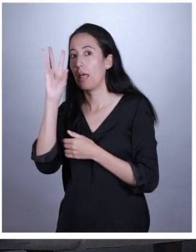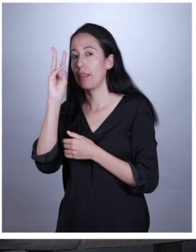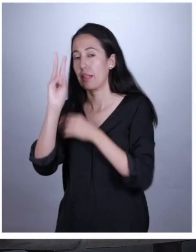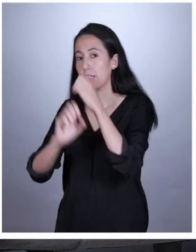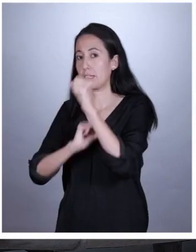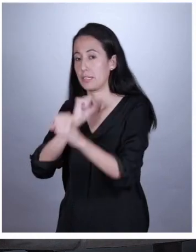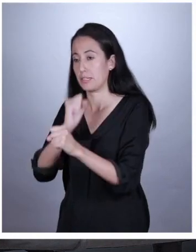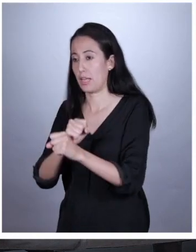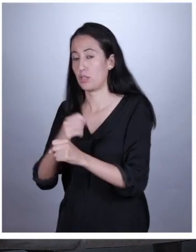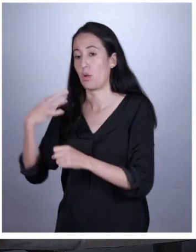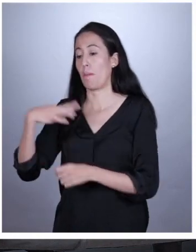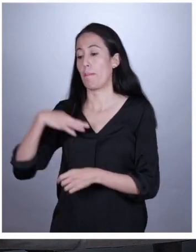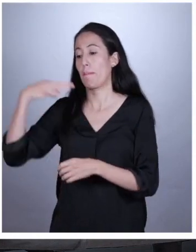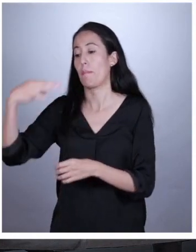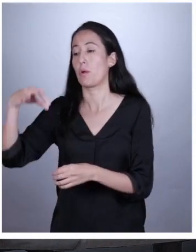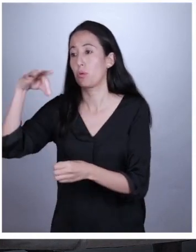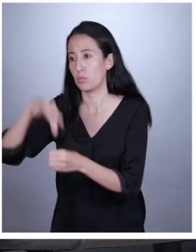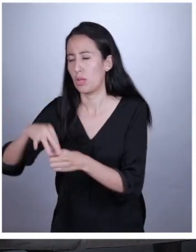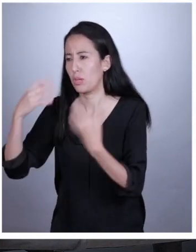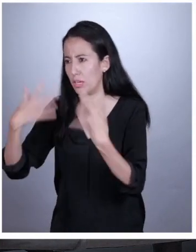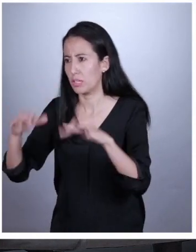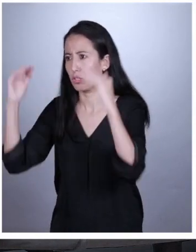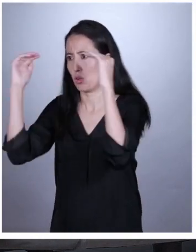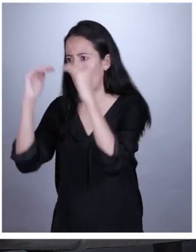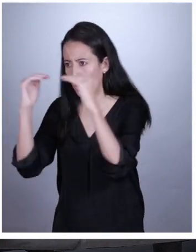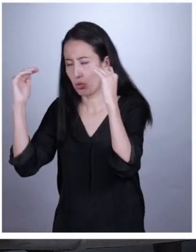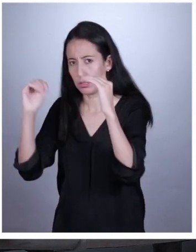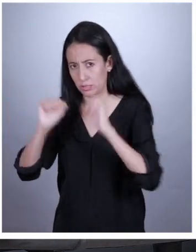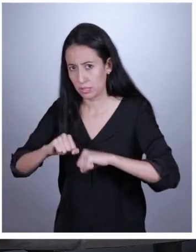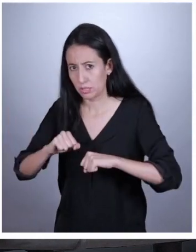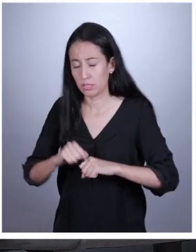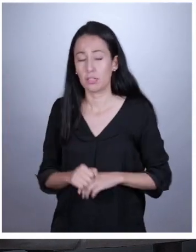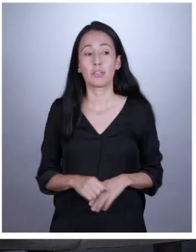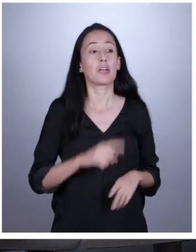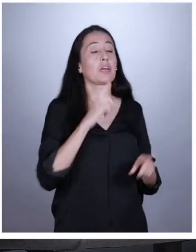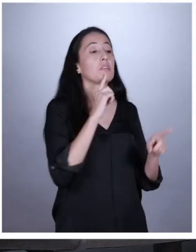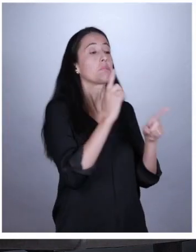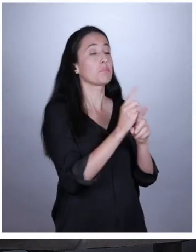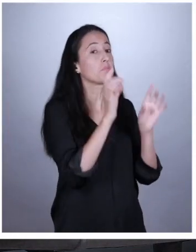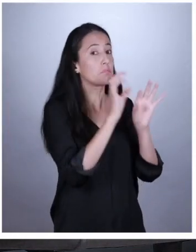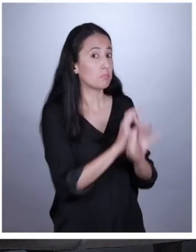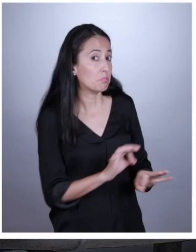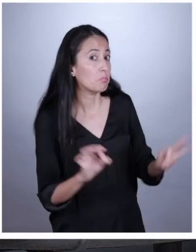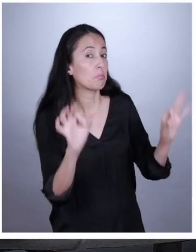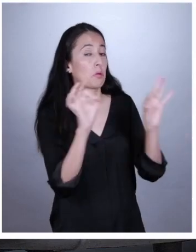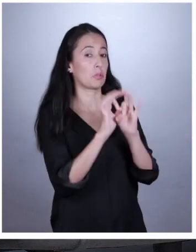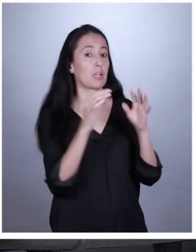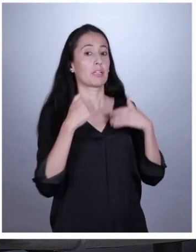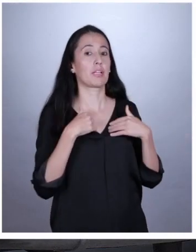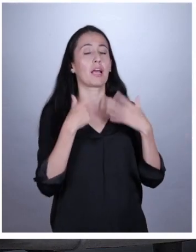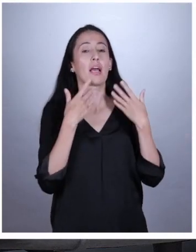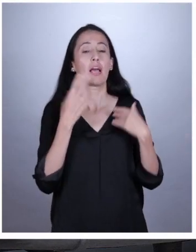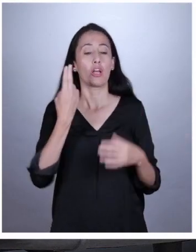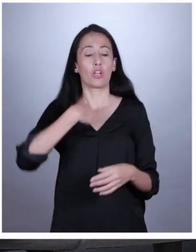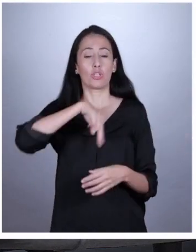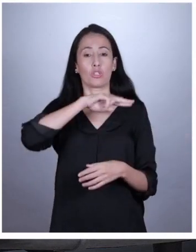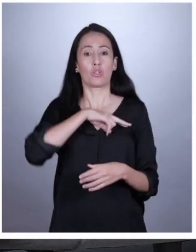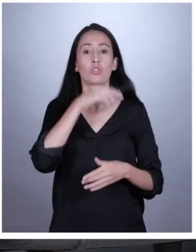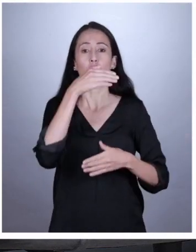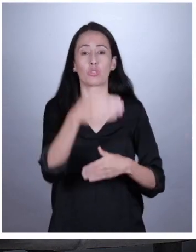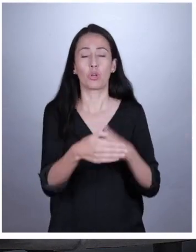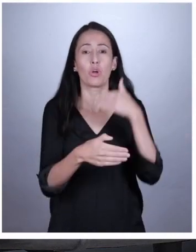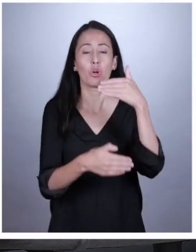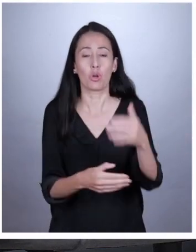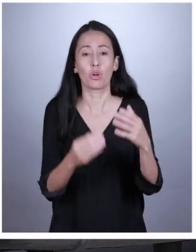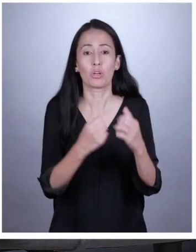los 16 años. ¿Esto ayuda a la democracia? Es muy interesante lo que mencionas. Definitivamente, creo que nosotros